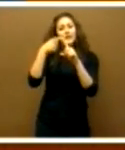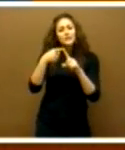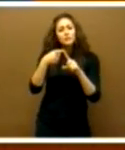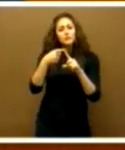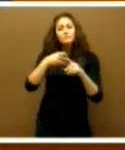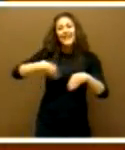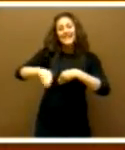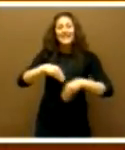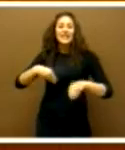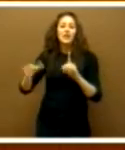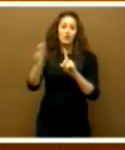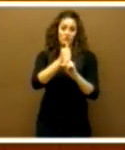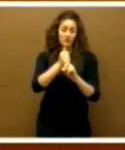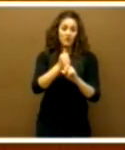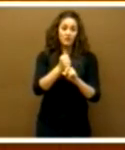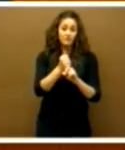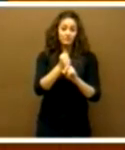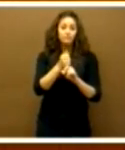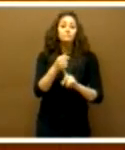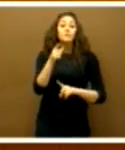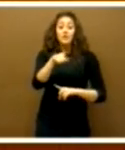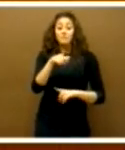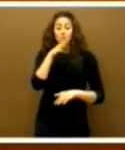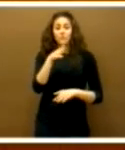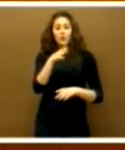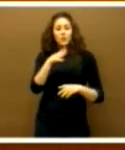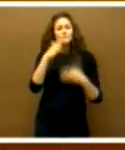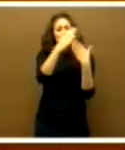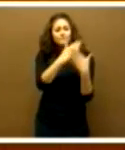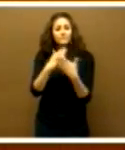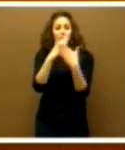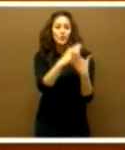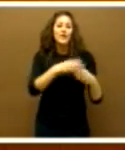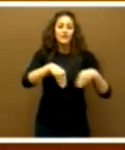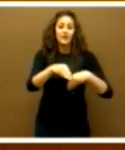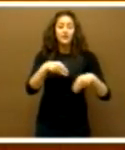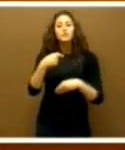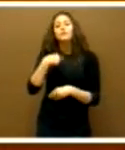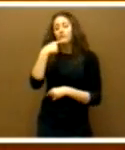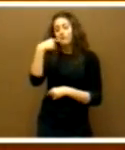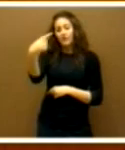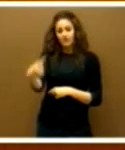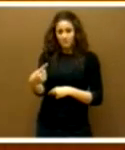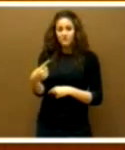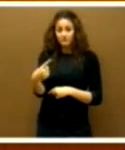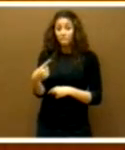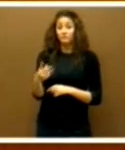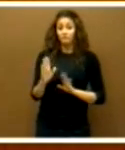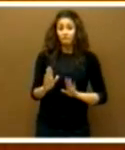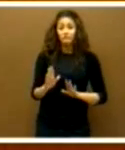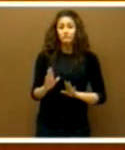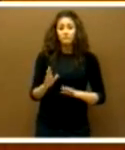esa estrategia y, sobre todo, por estudiarla. Y le garantizo, señora consejera, que desde luego